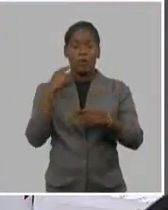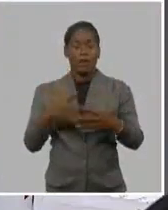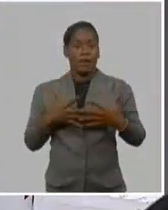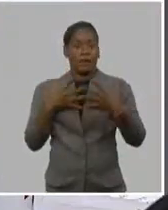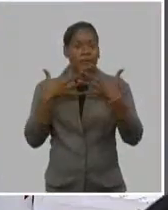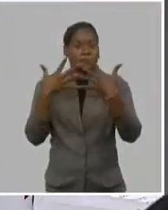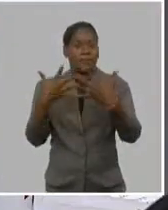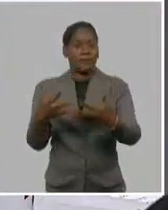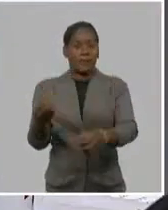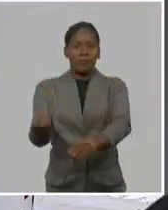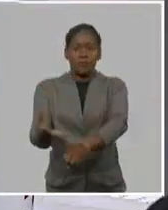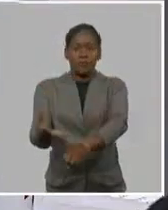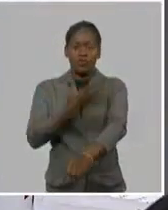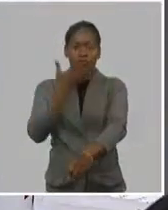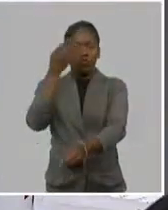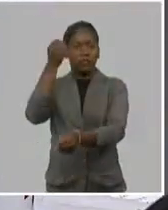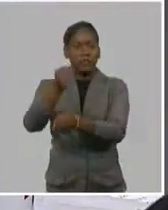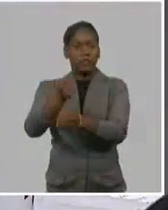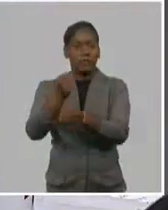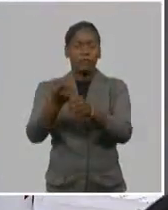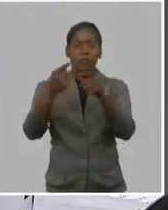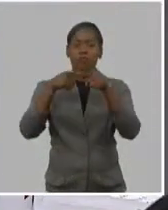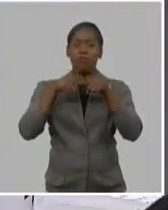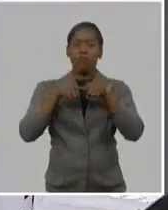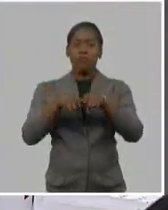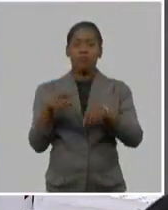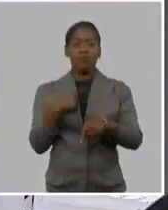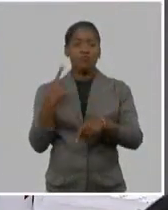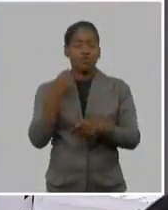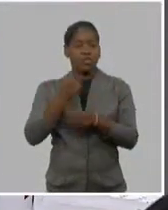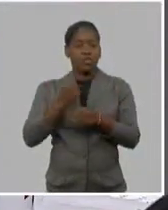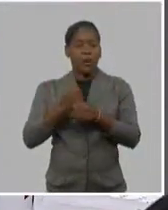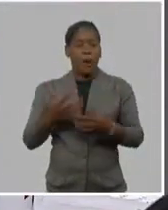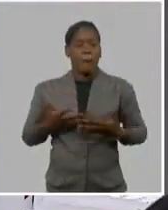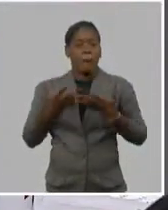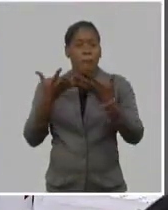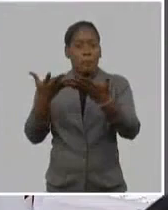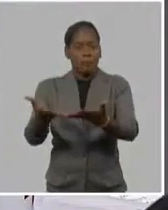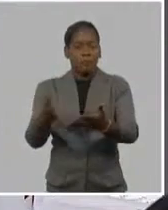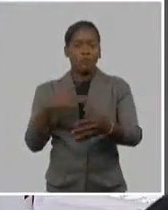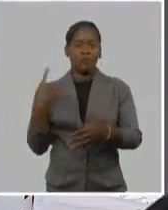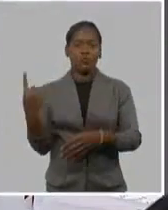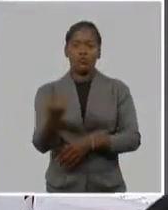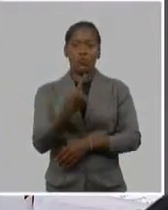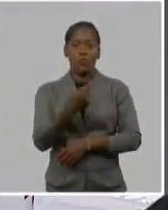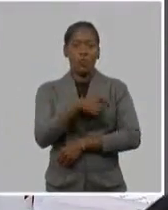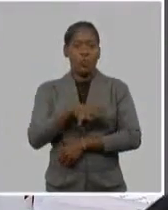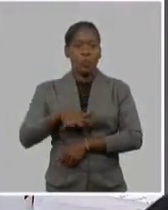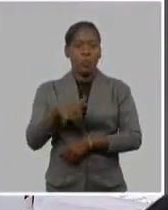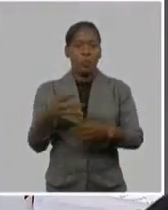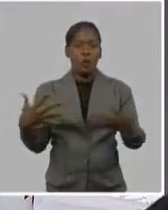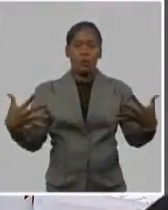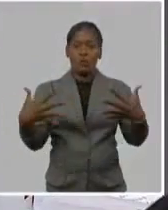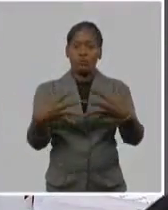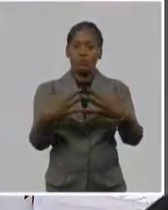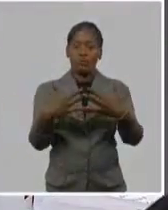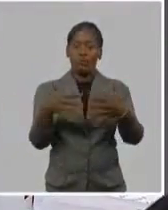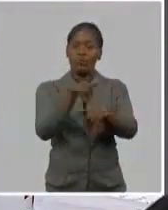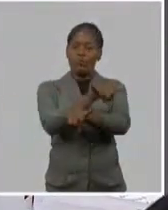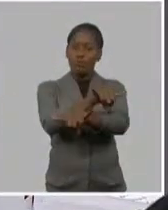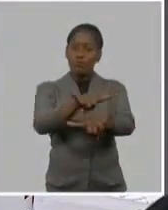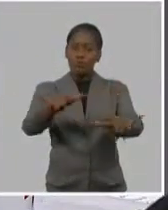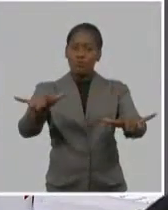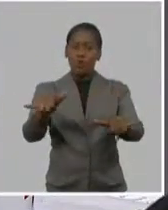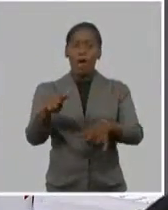está logrando la pasión que estamos viendo día a día, la posibilidad de lograr con optimismo